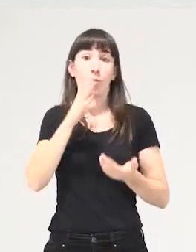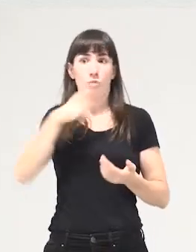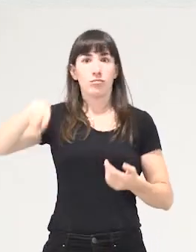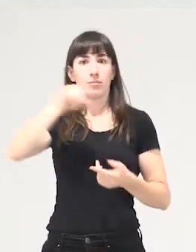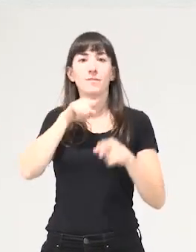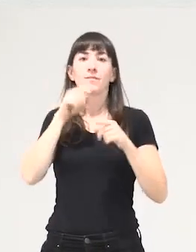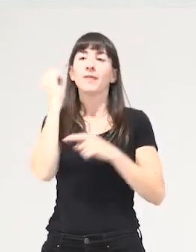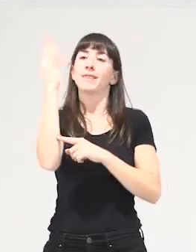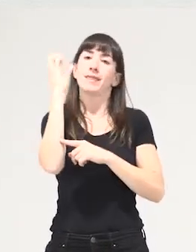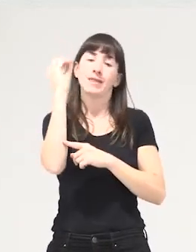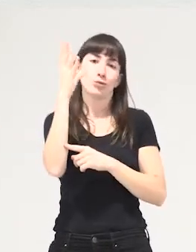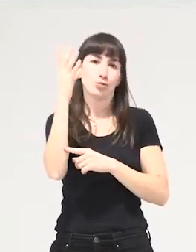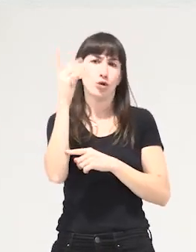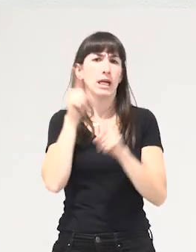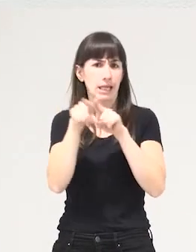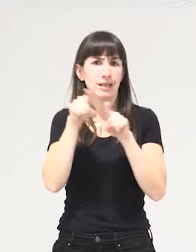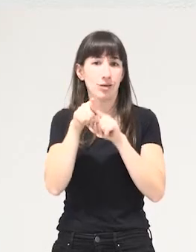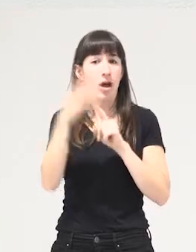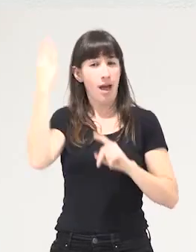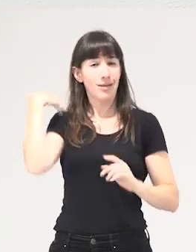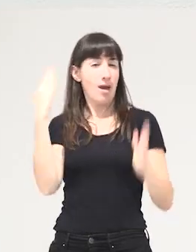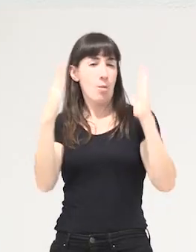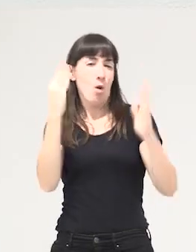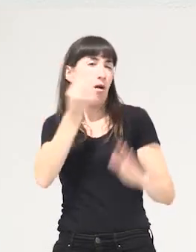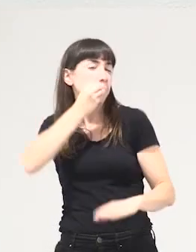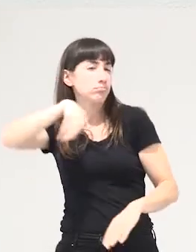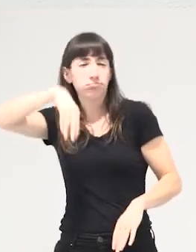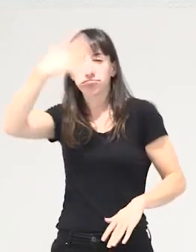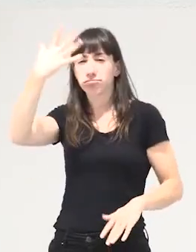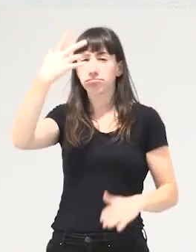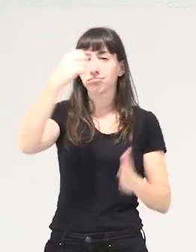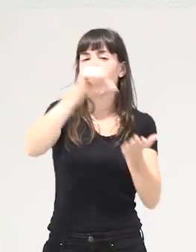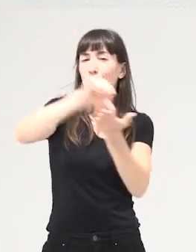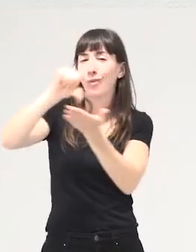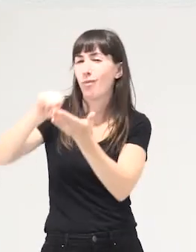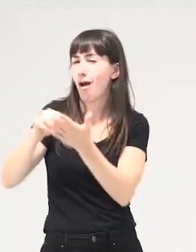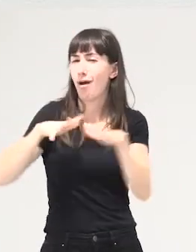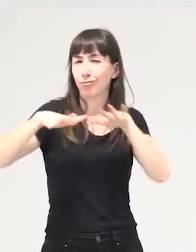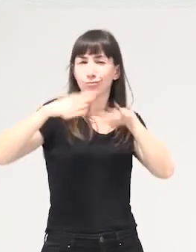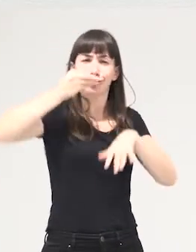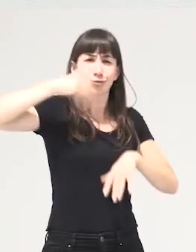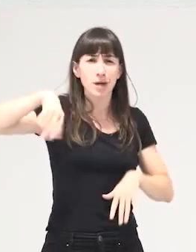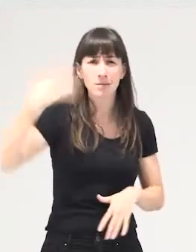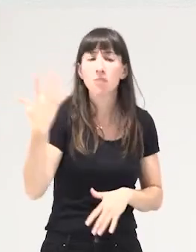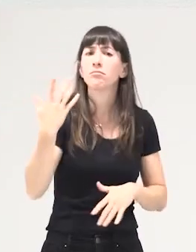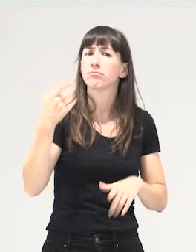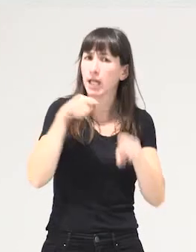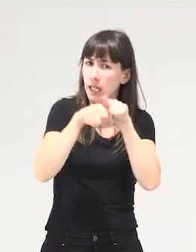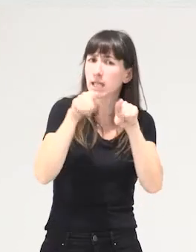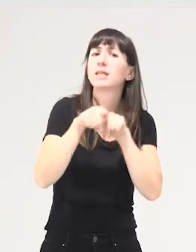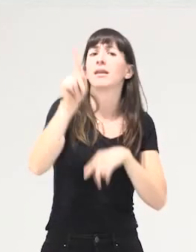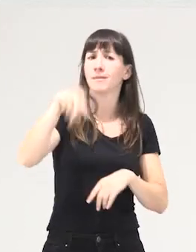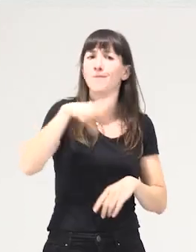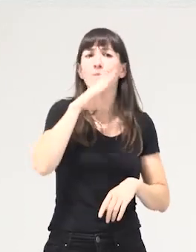teníamos decíamos el estado del bienestar en sus tiempos dorados y en los lugares donde mejor ha funcionado también se basaba primero en la división